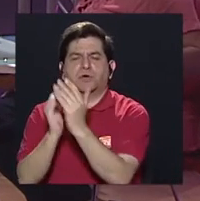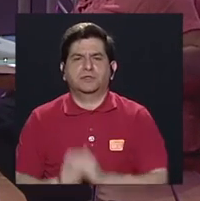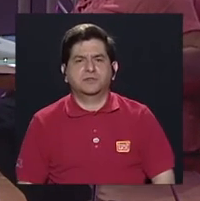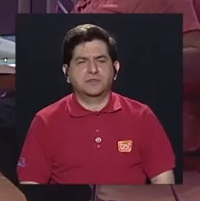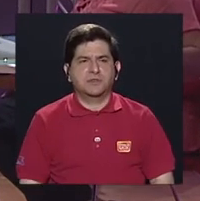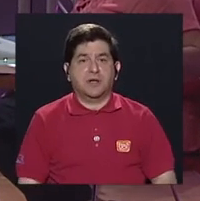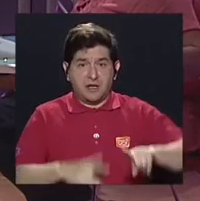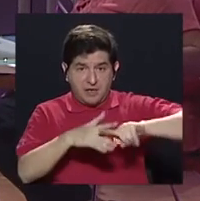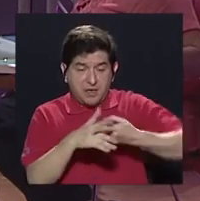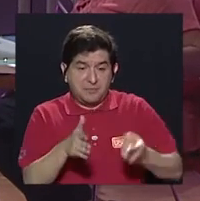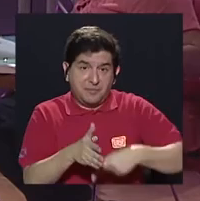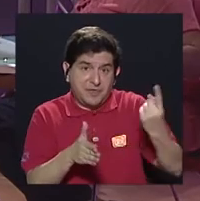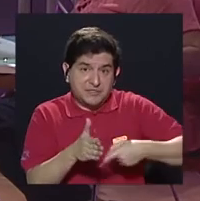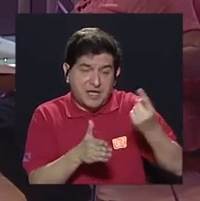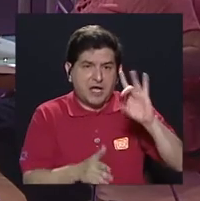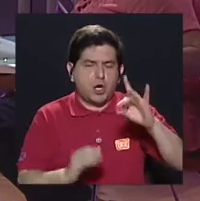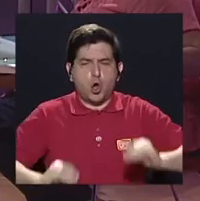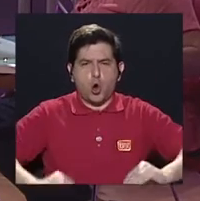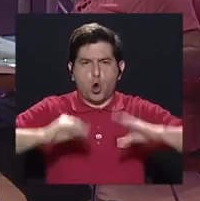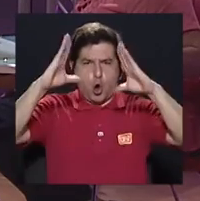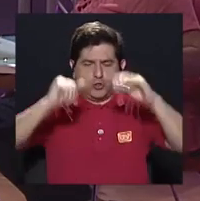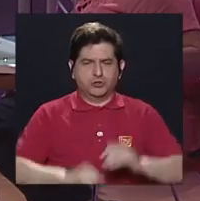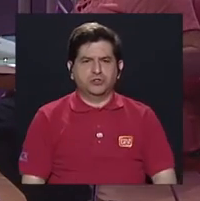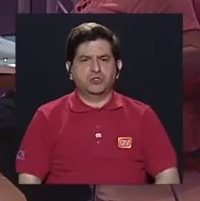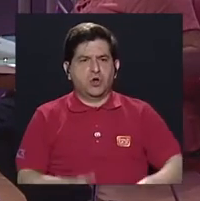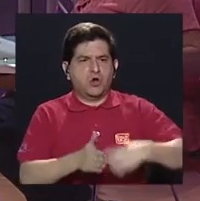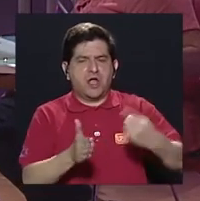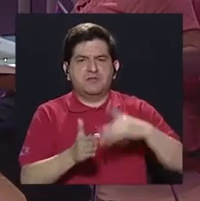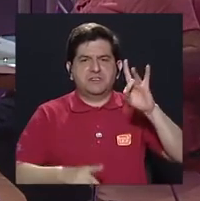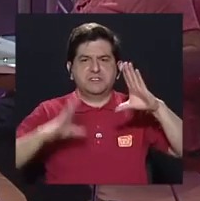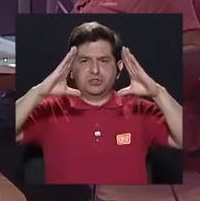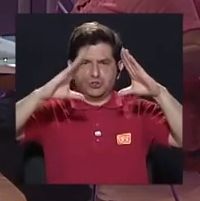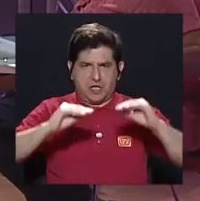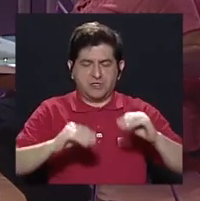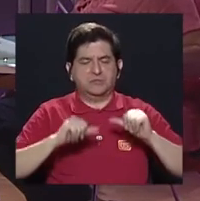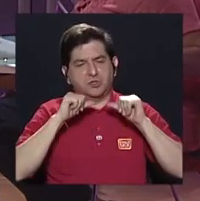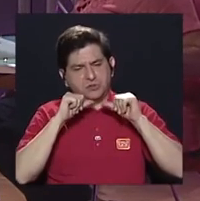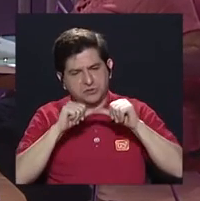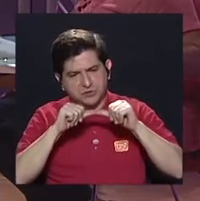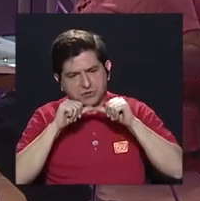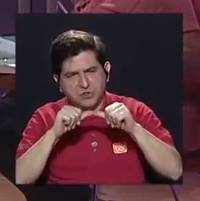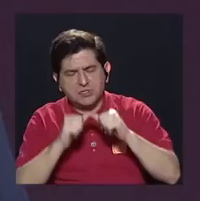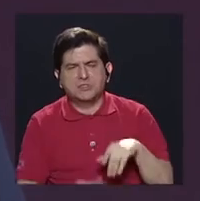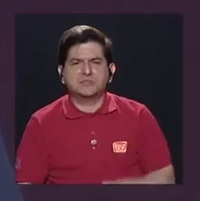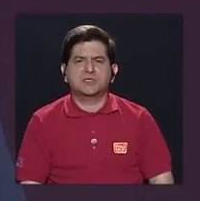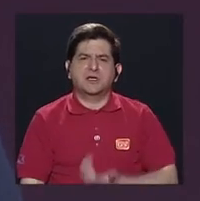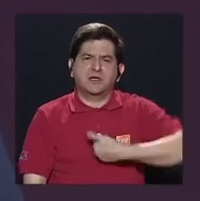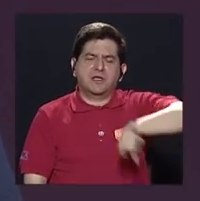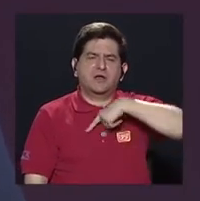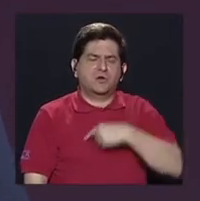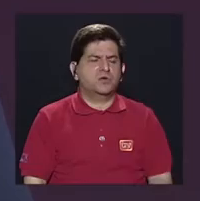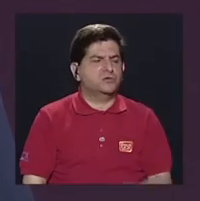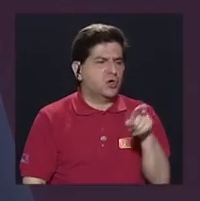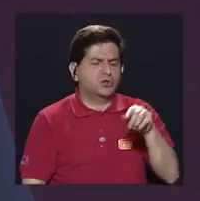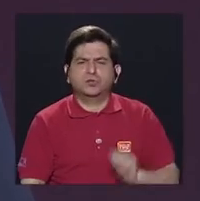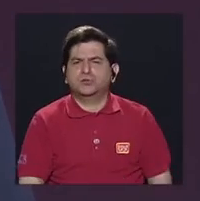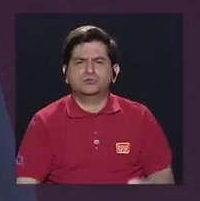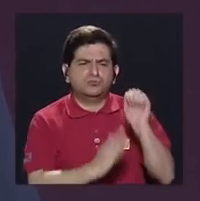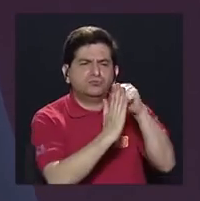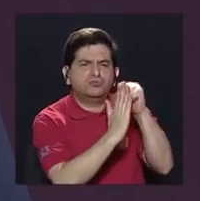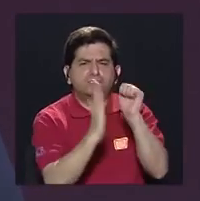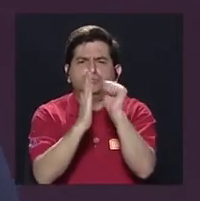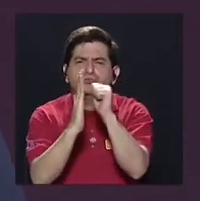De hecho, hemos empezado a veces desde las 8 de la mañana y son las 8 de la noche y todavía andamos tocando las puertas. Y